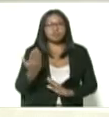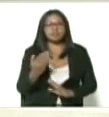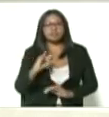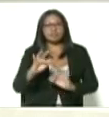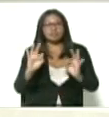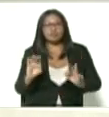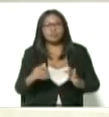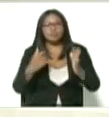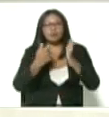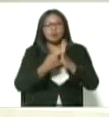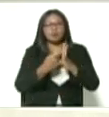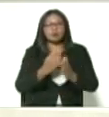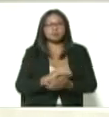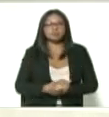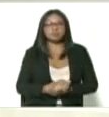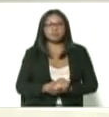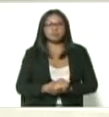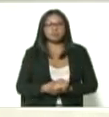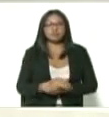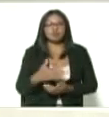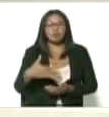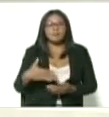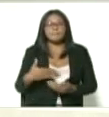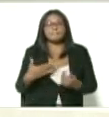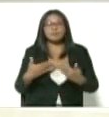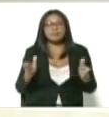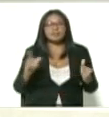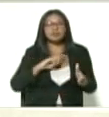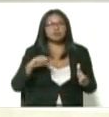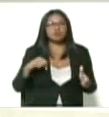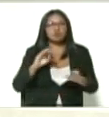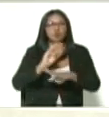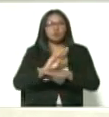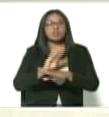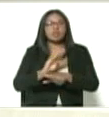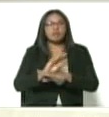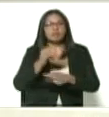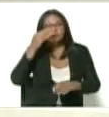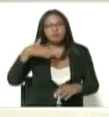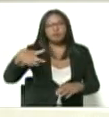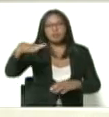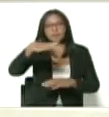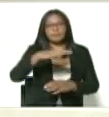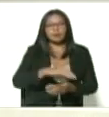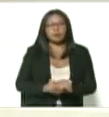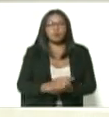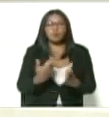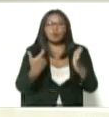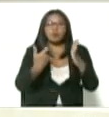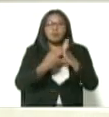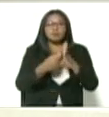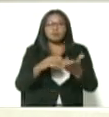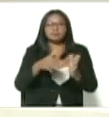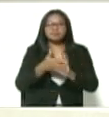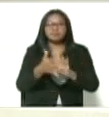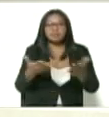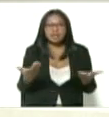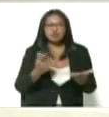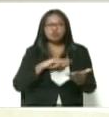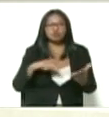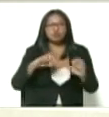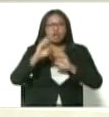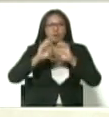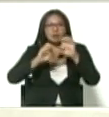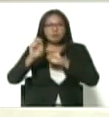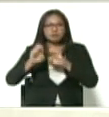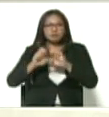Venezuela es que nos permite avanzar en el proceso de protección de la población con una vacuna que ya hemos también evaluado